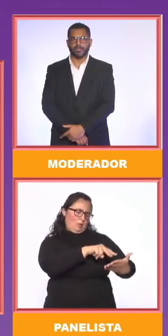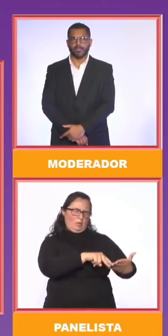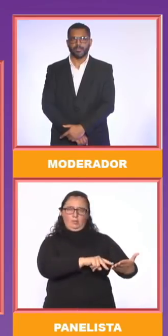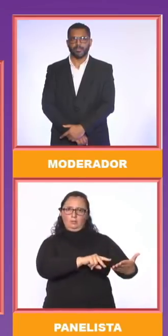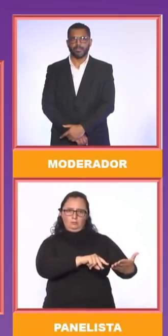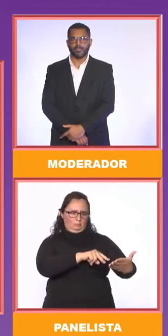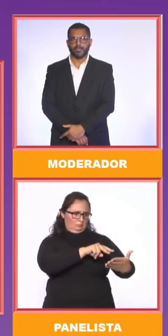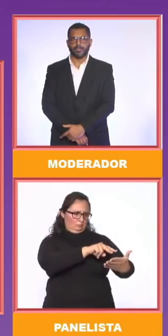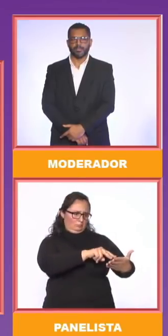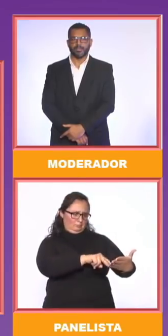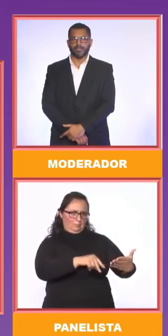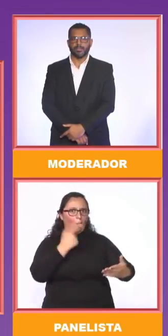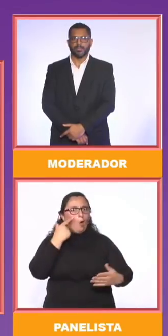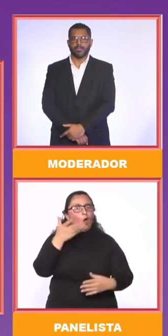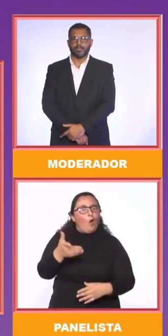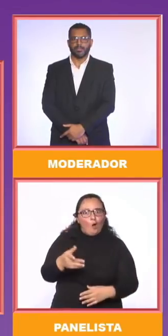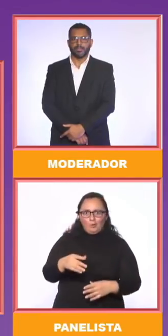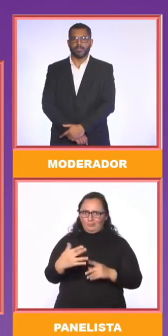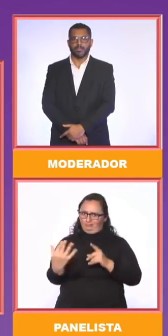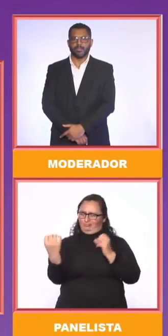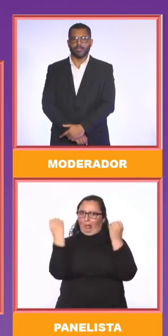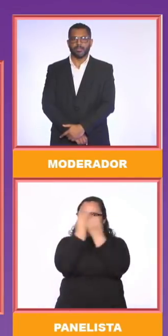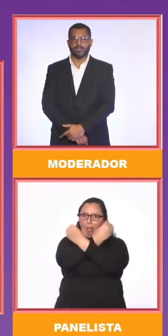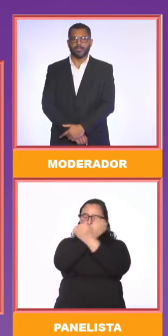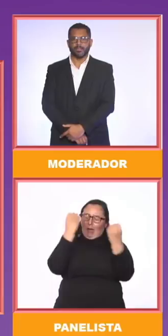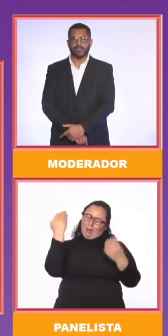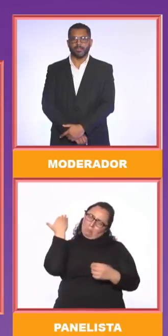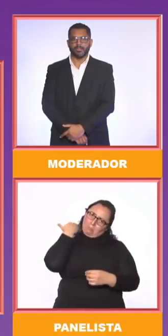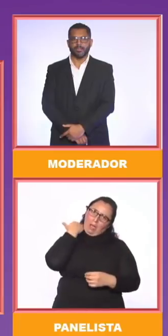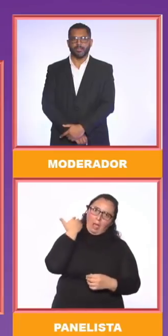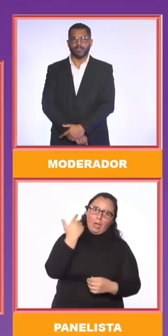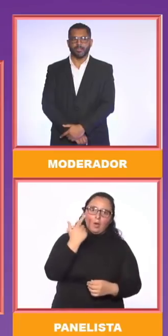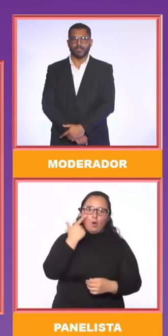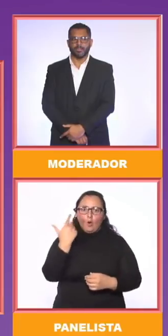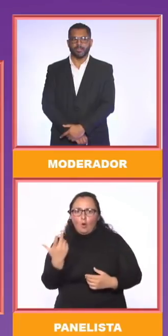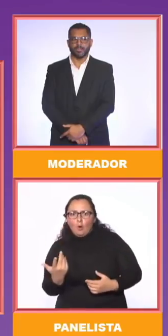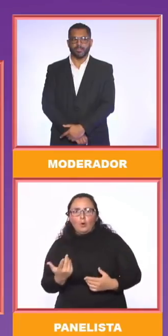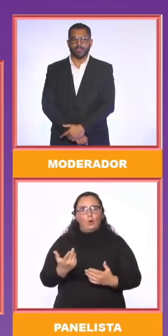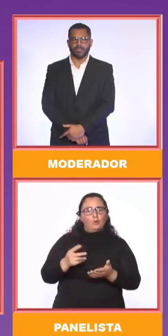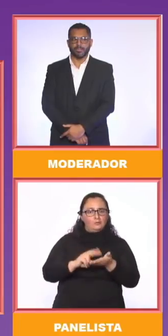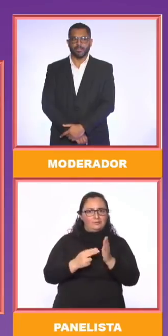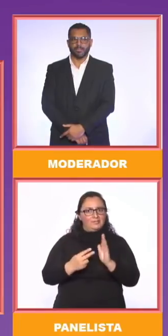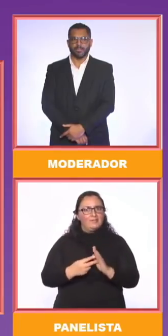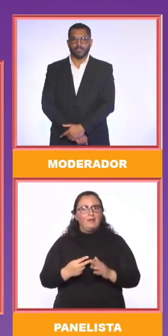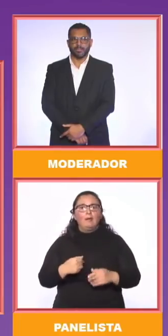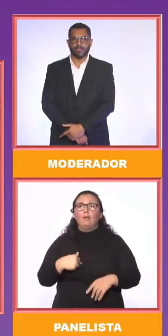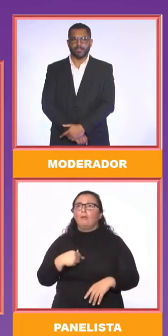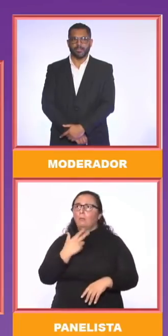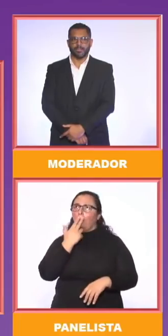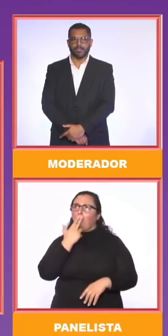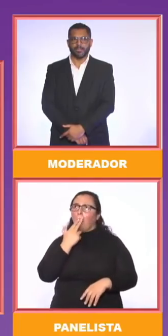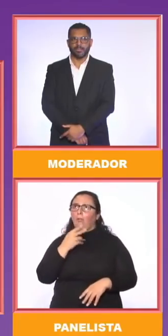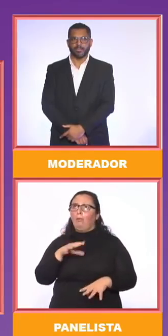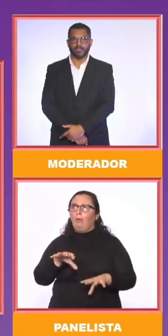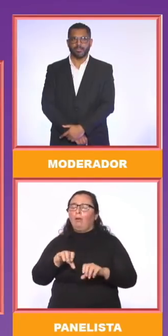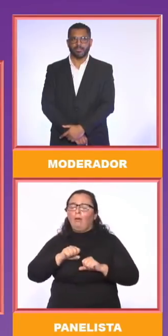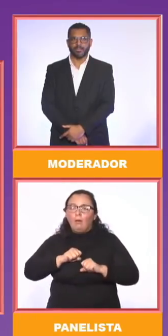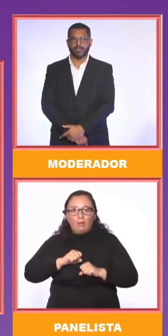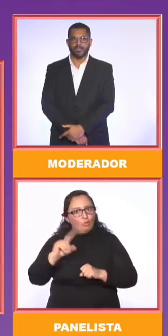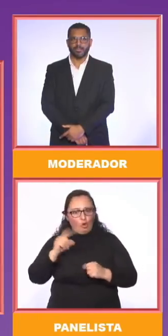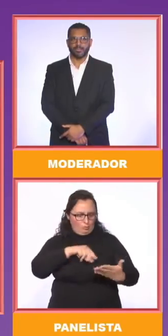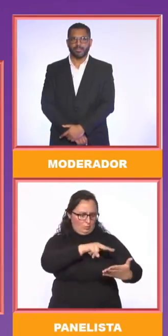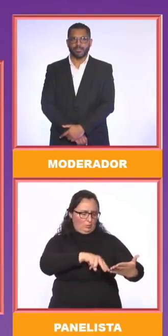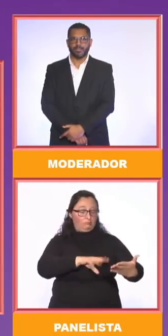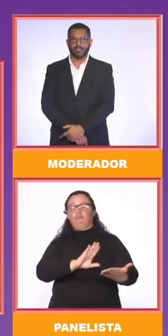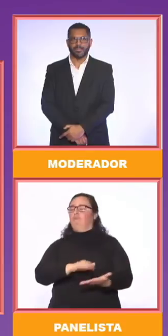las debilidades de los argumentos. No tragar entero. No tragar entero. Y este es un país que traga entero. Entonces, necesitamos